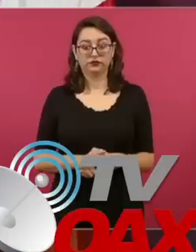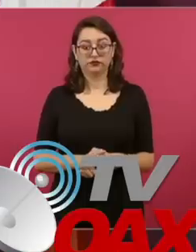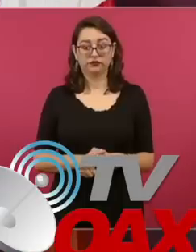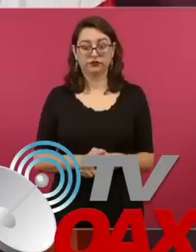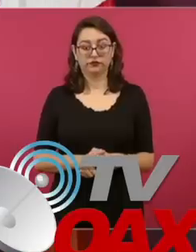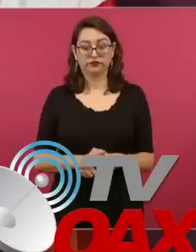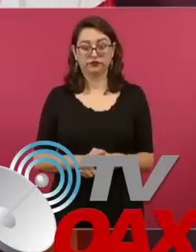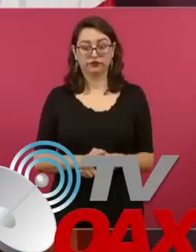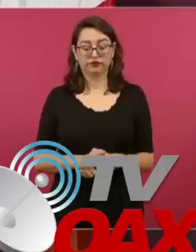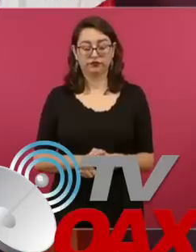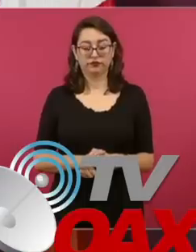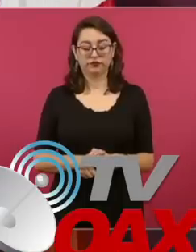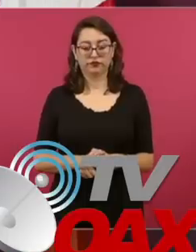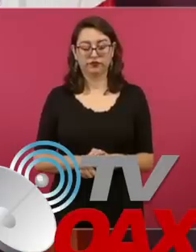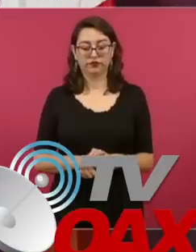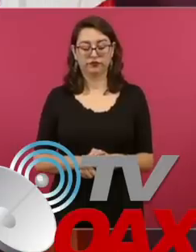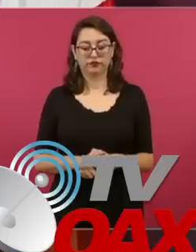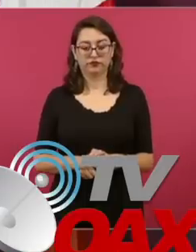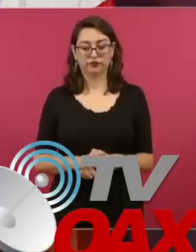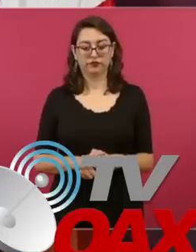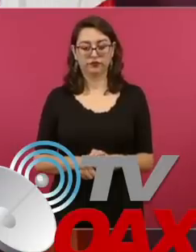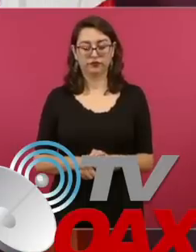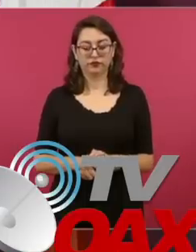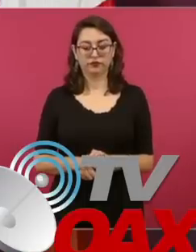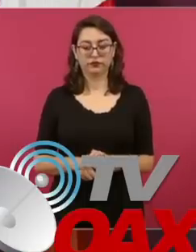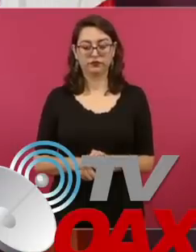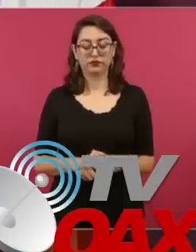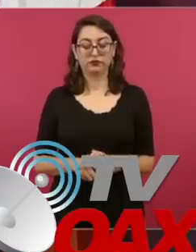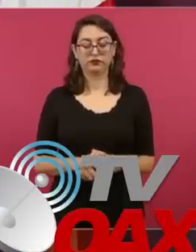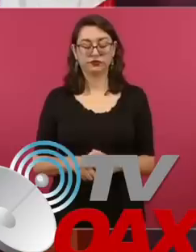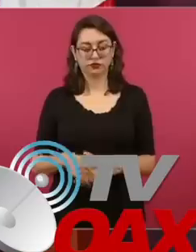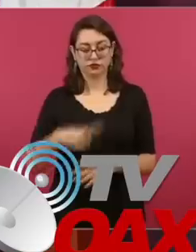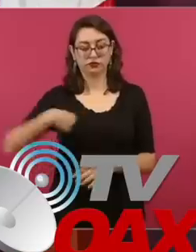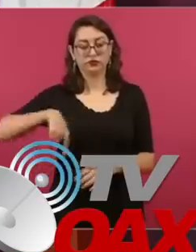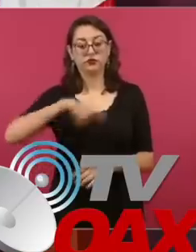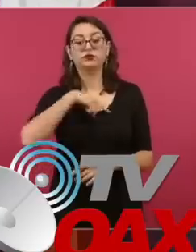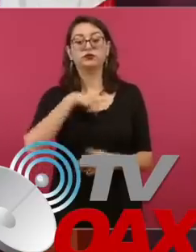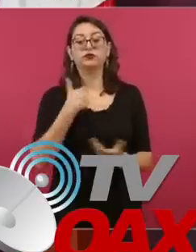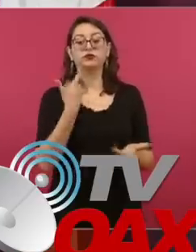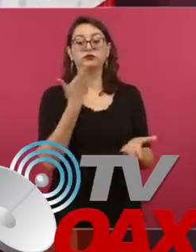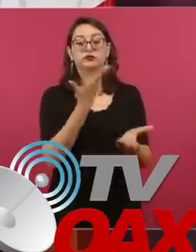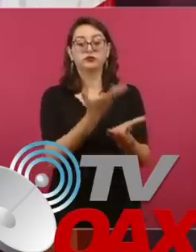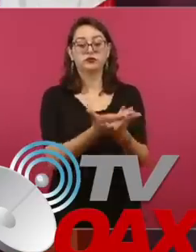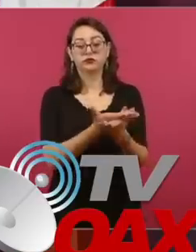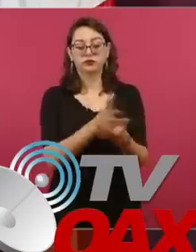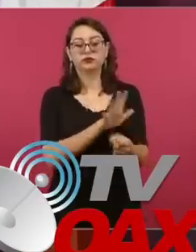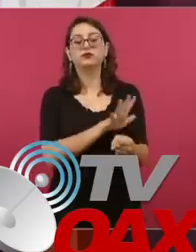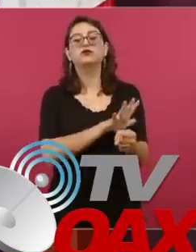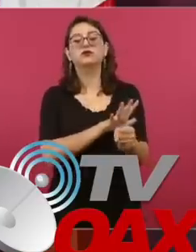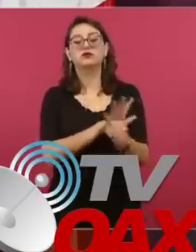A ver, muévelo. Bueno, no hay el puerto. ¿Qué les estamos planteando? A ver.